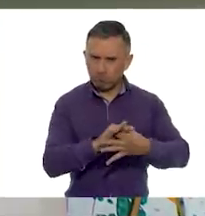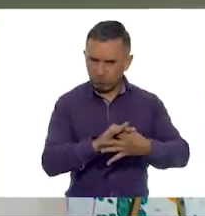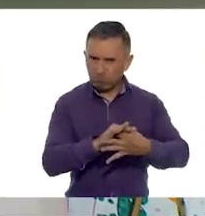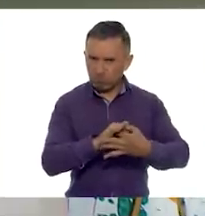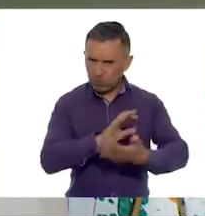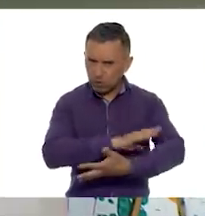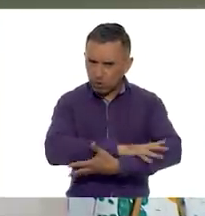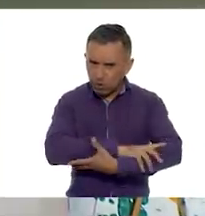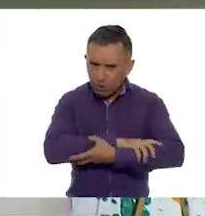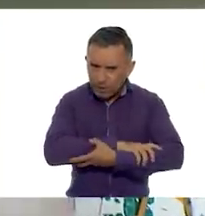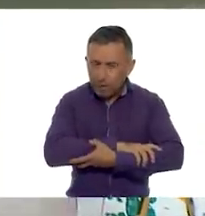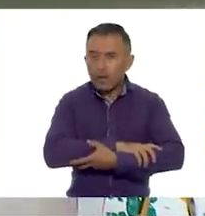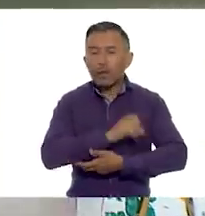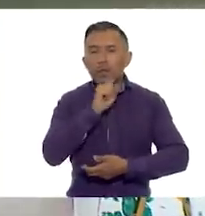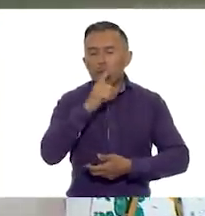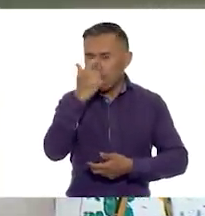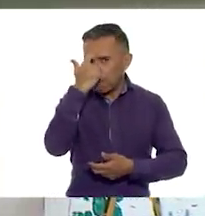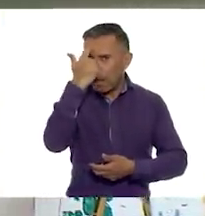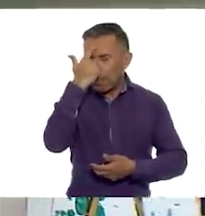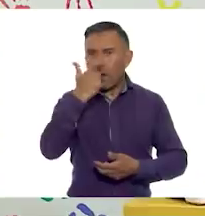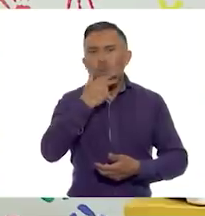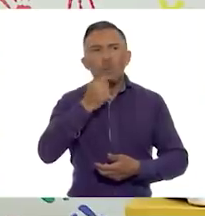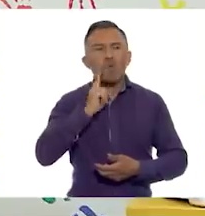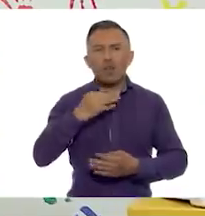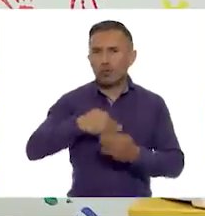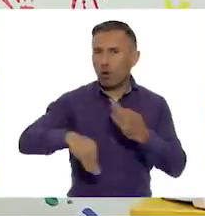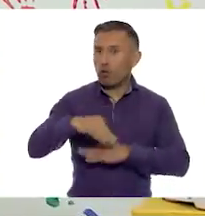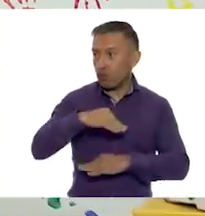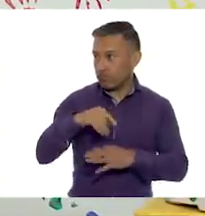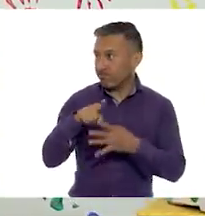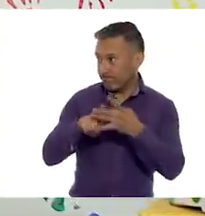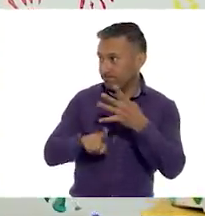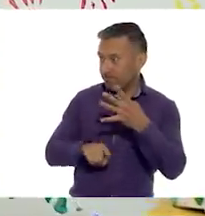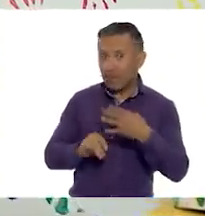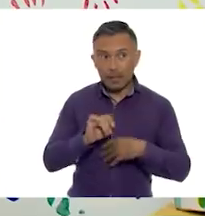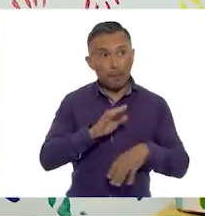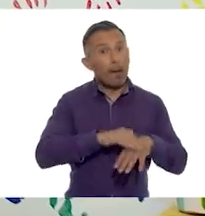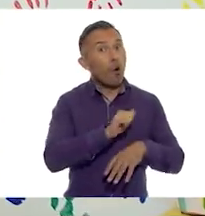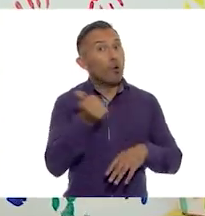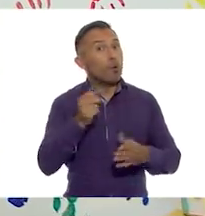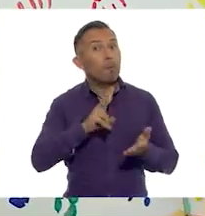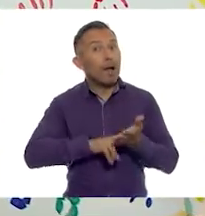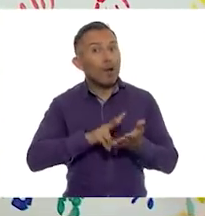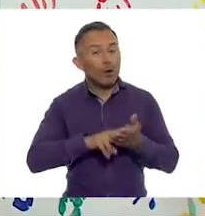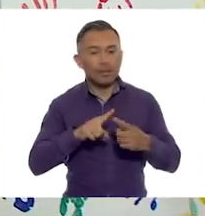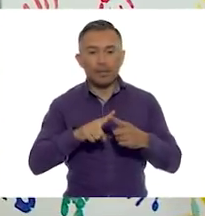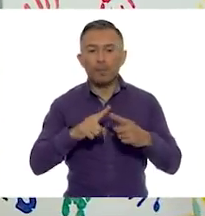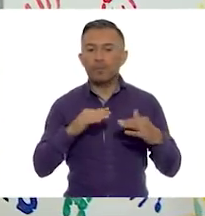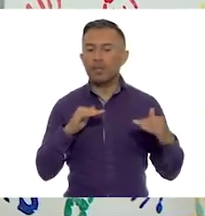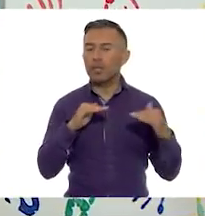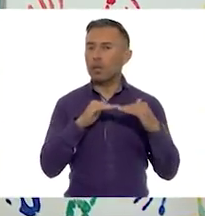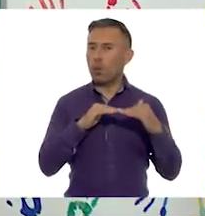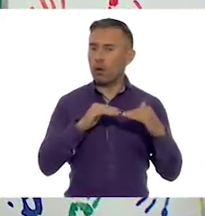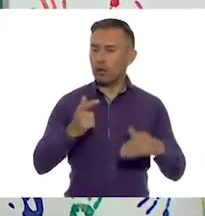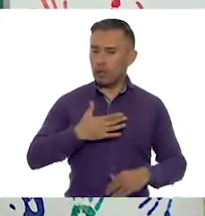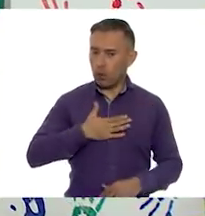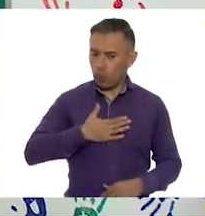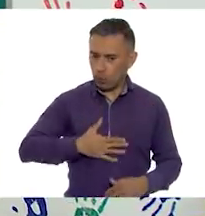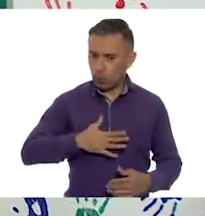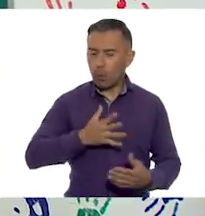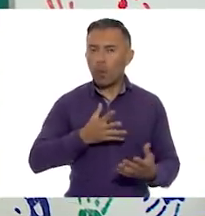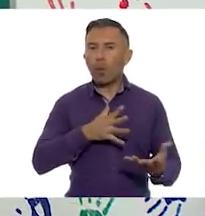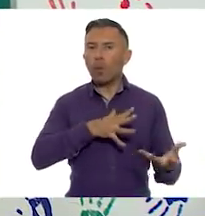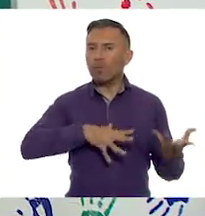parte de todas y todos. Así es, Mariana. También otros valores como la igualdad, la reciprocidad, el respeto.